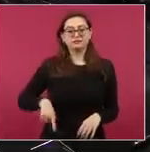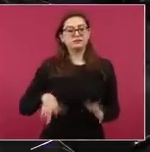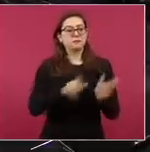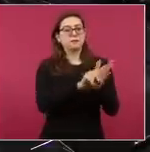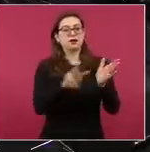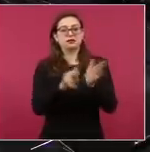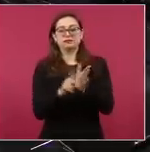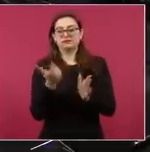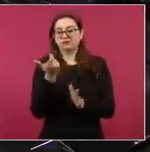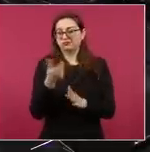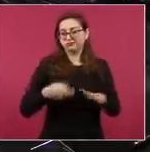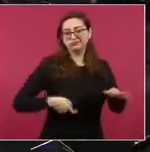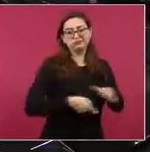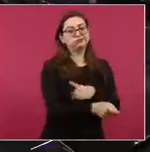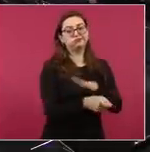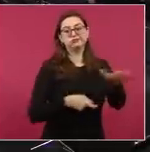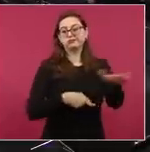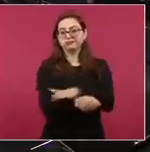puede